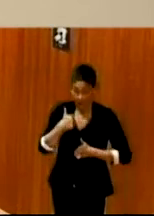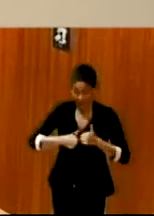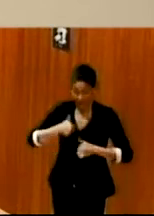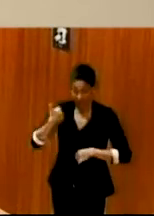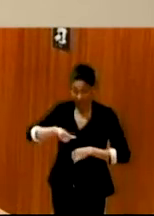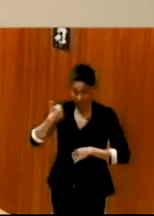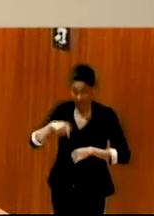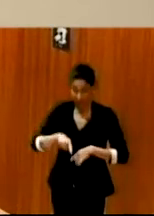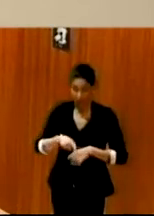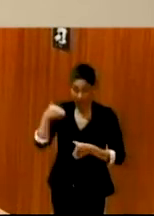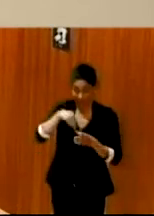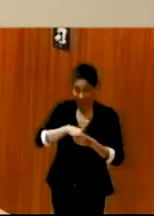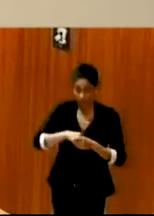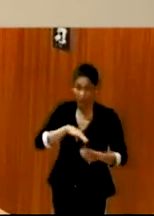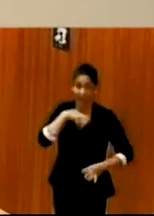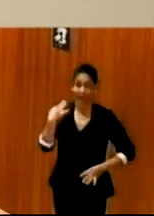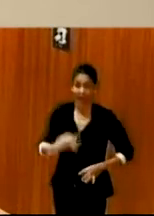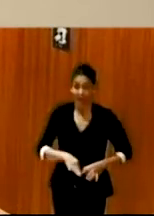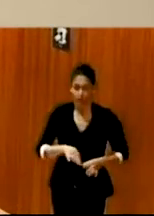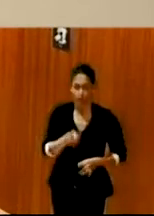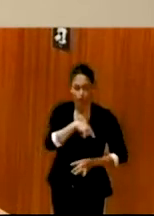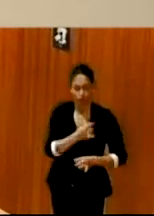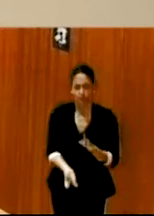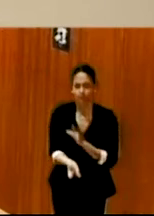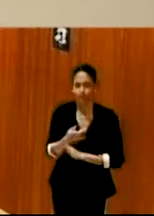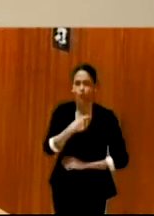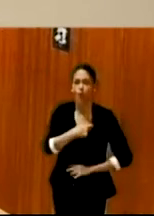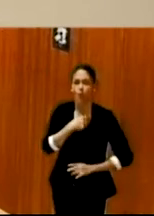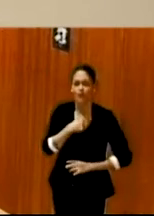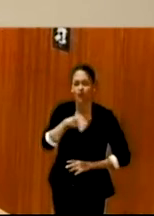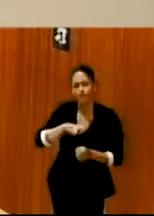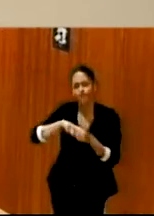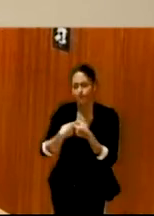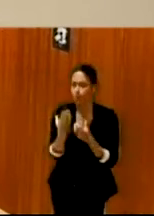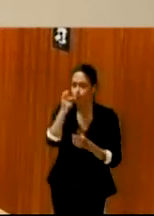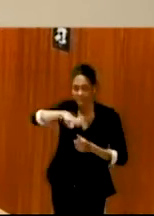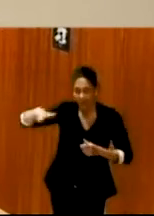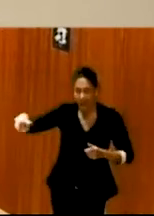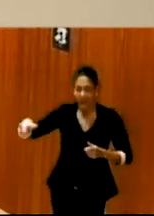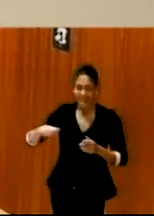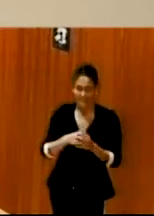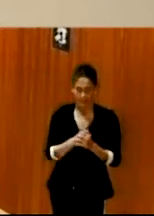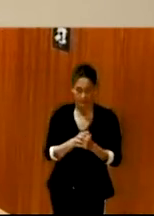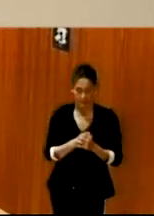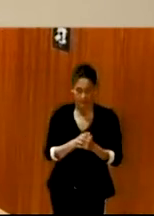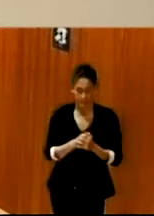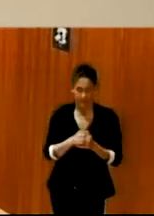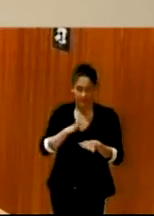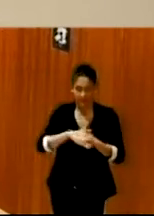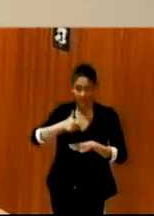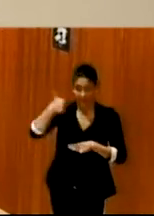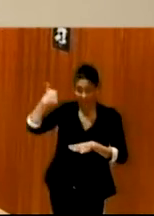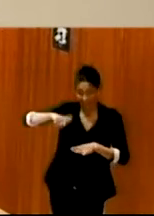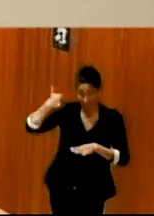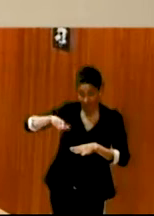creamos una comisión donde además participa mucha gente y está además en proceso, tanto para evaluar